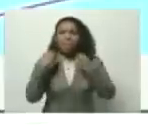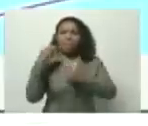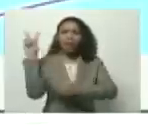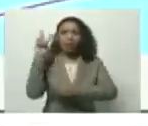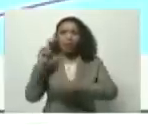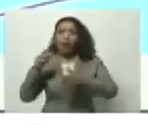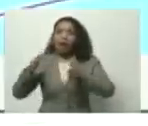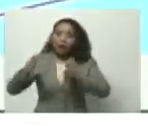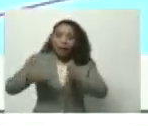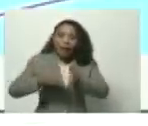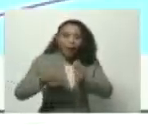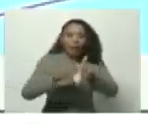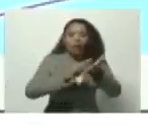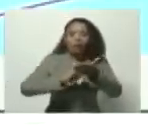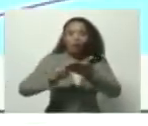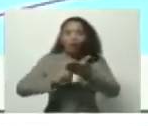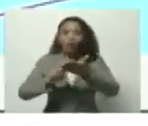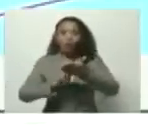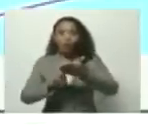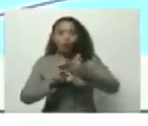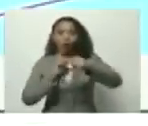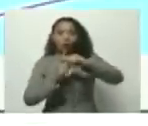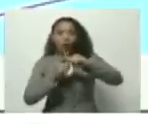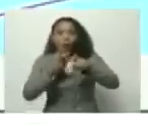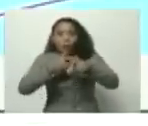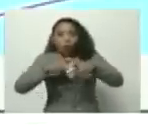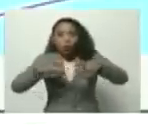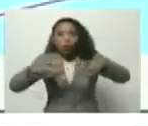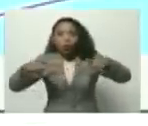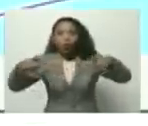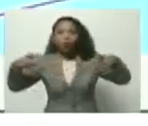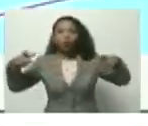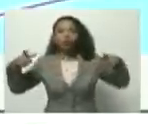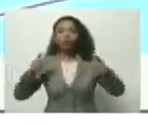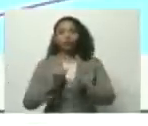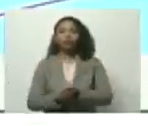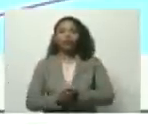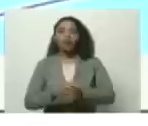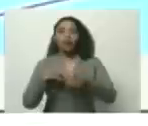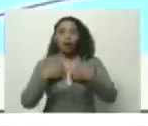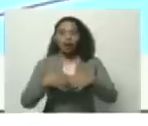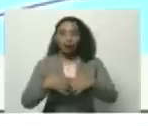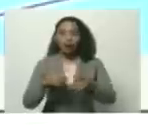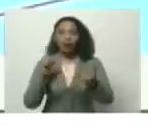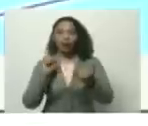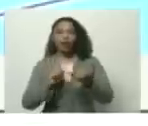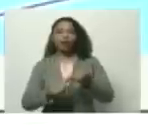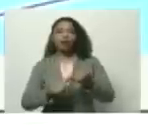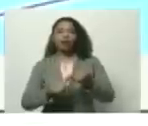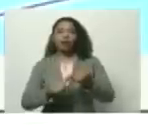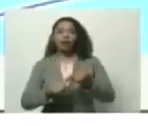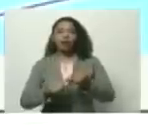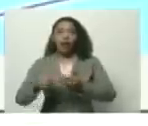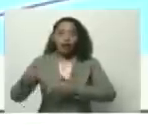senda de la recuperación de sus instalaciones industriales, siga por la senda la recuperación de la